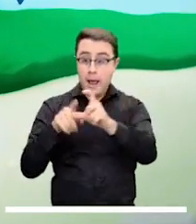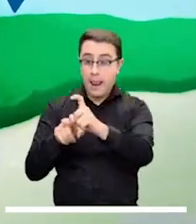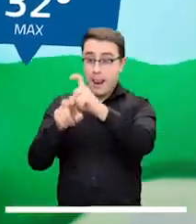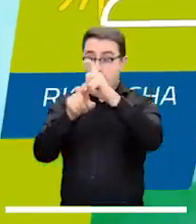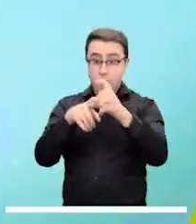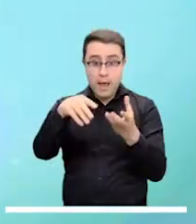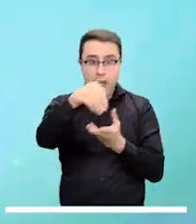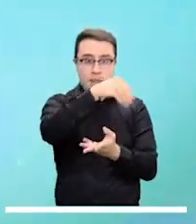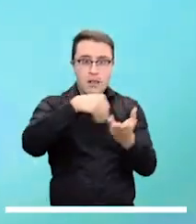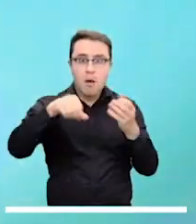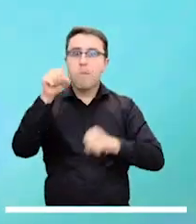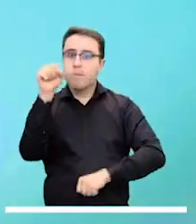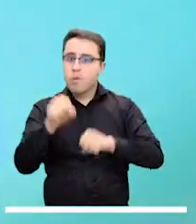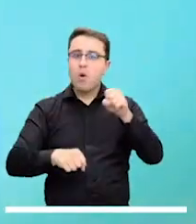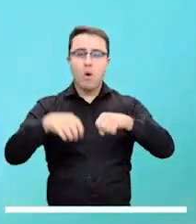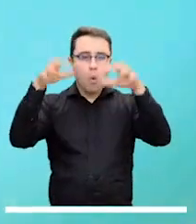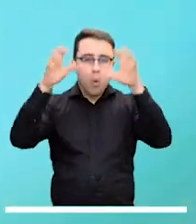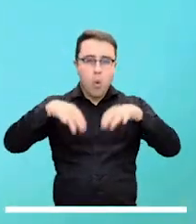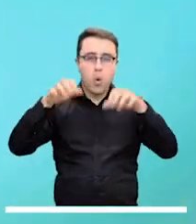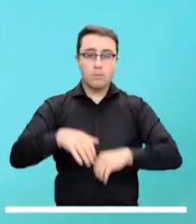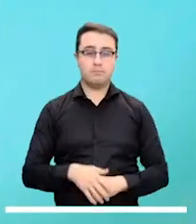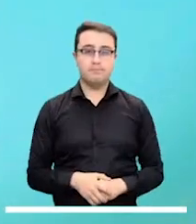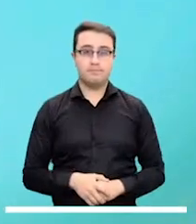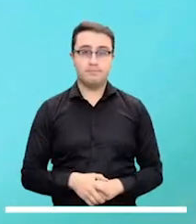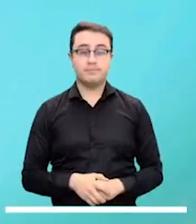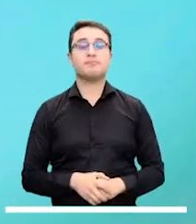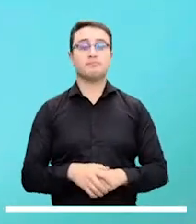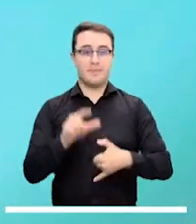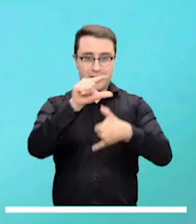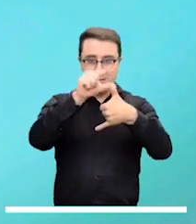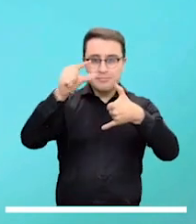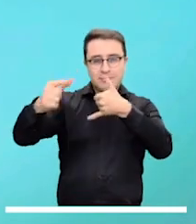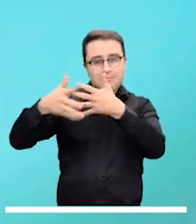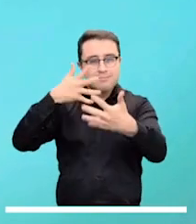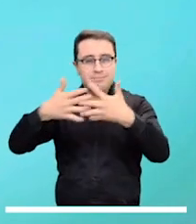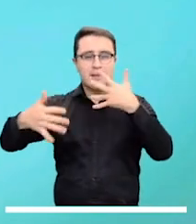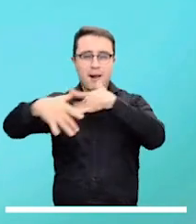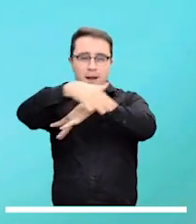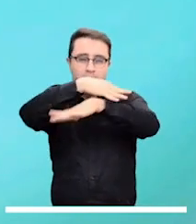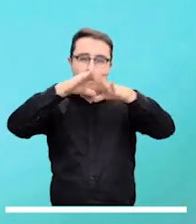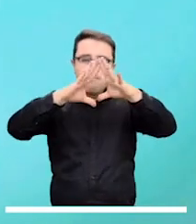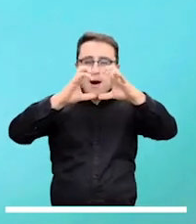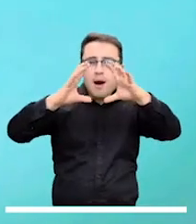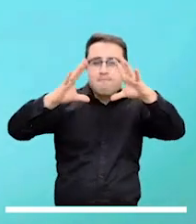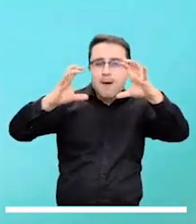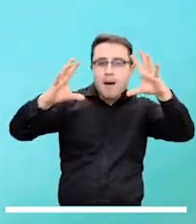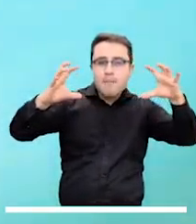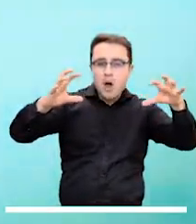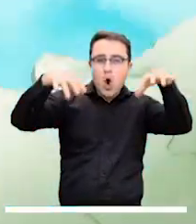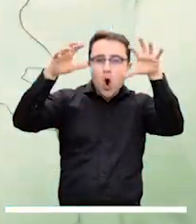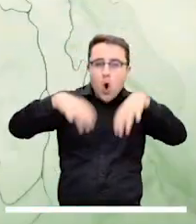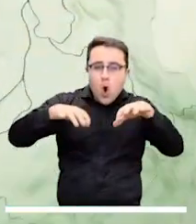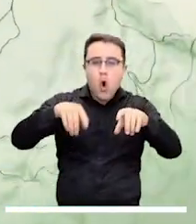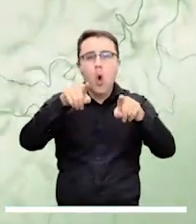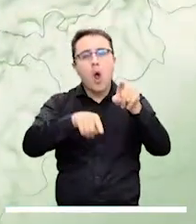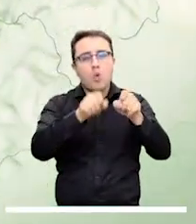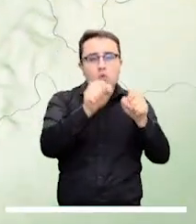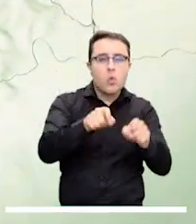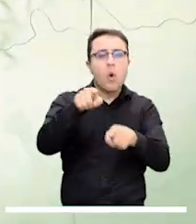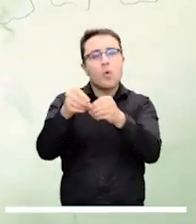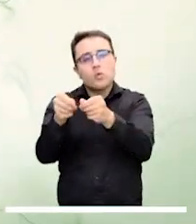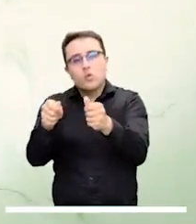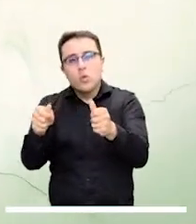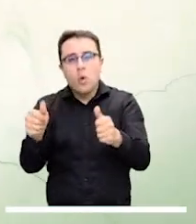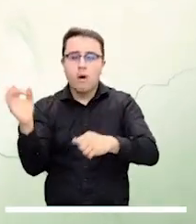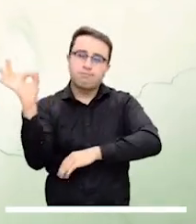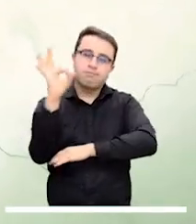Guajira y Atlántico. Todo parece indicar que en el archipiélago se podrán observar algunos sistemas nubosos acompañados de lloviznas intermitentes